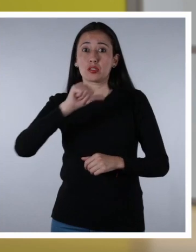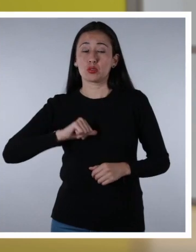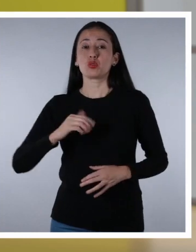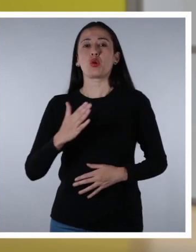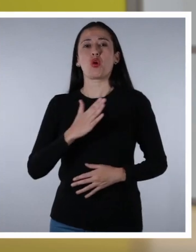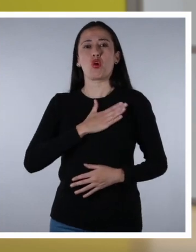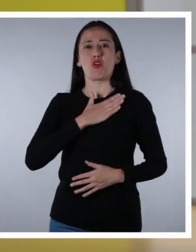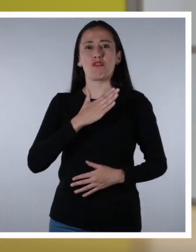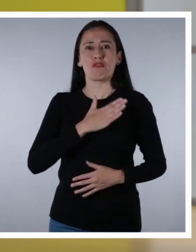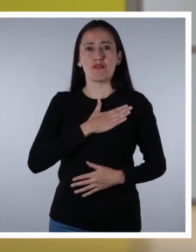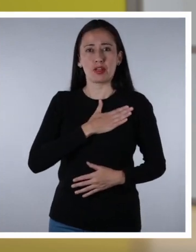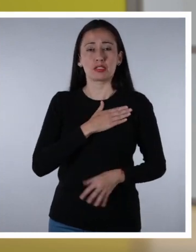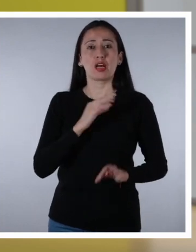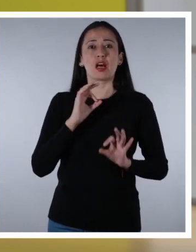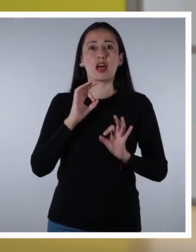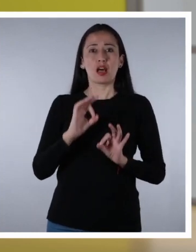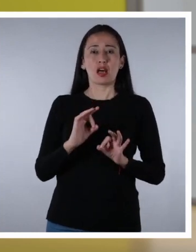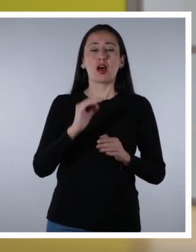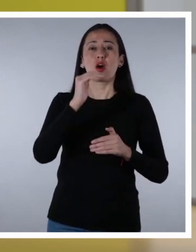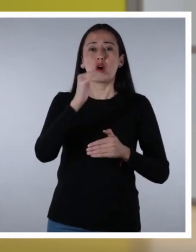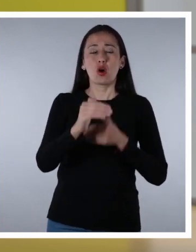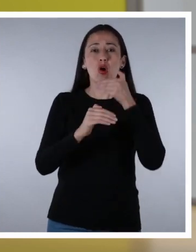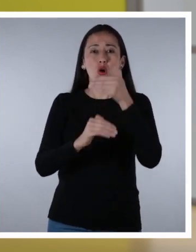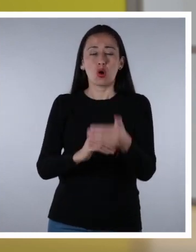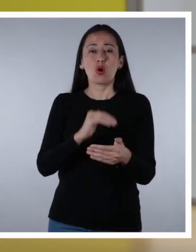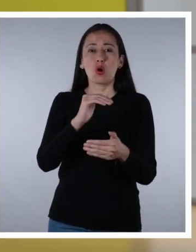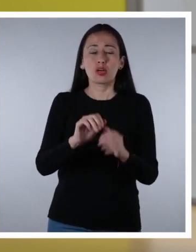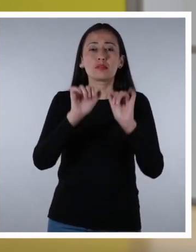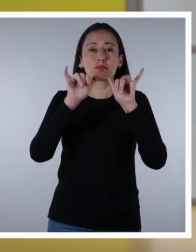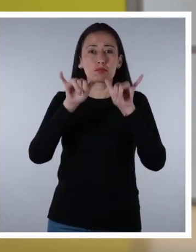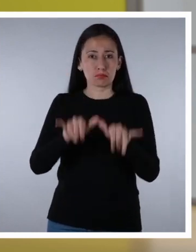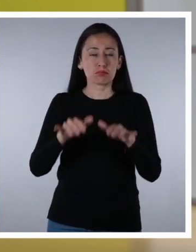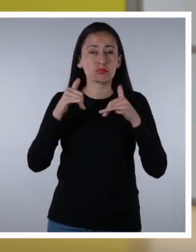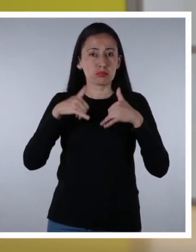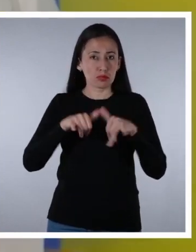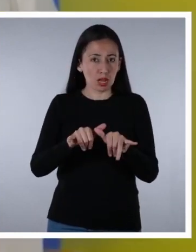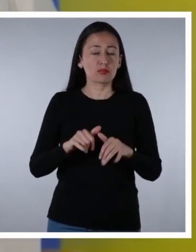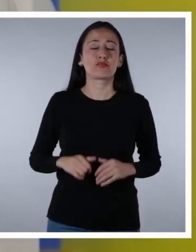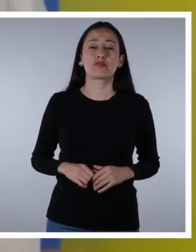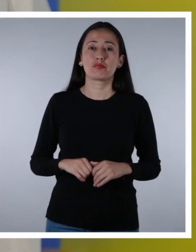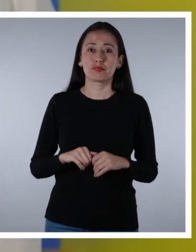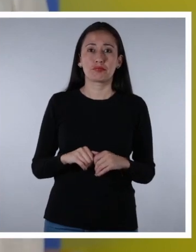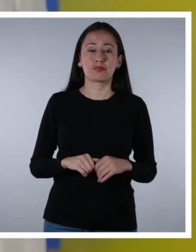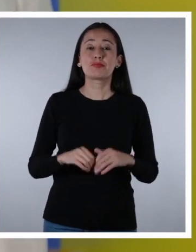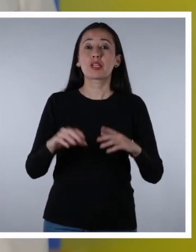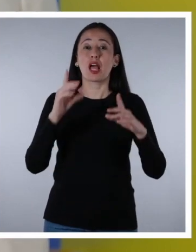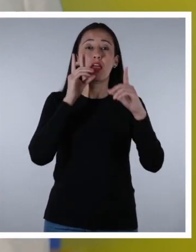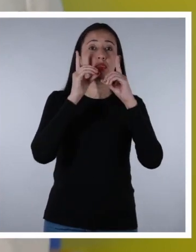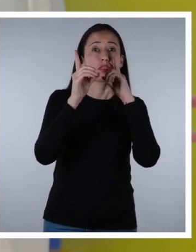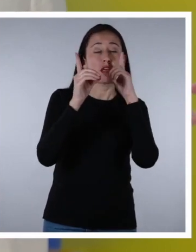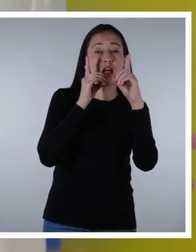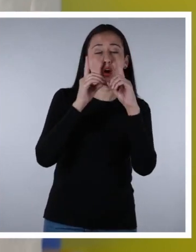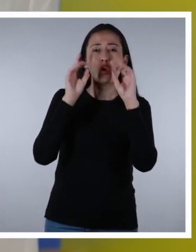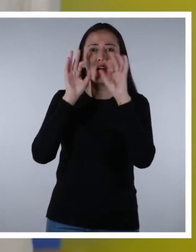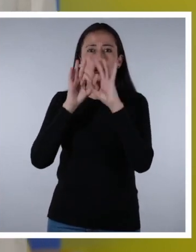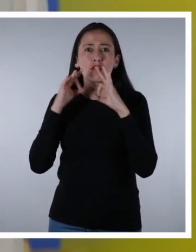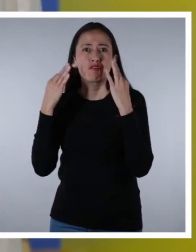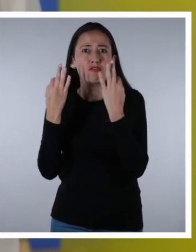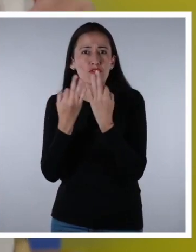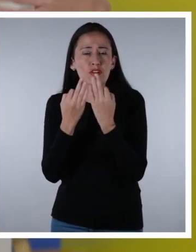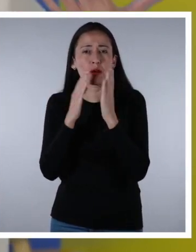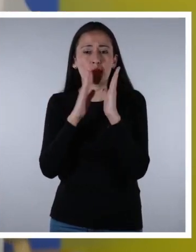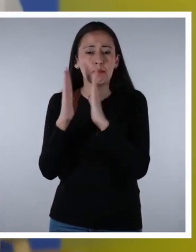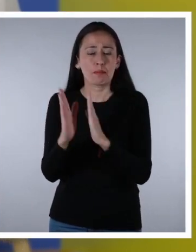confianza hacia nosotros o su distanciamiento al momento de abordar estos temas. Dialogar en familia sobre las dudas,